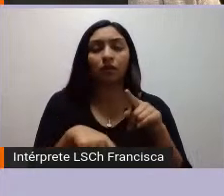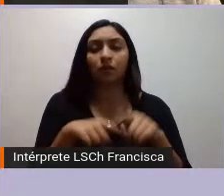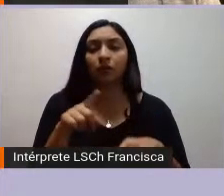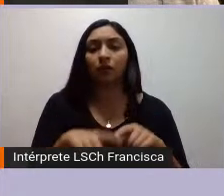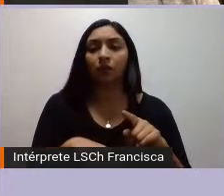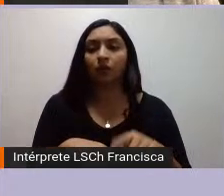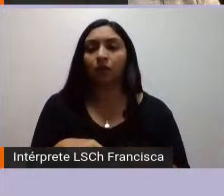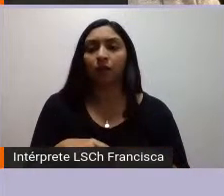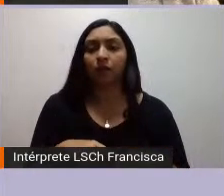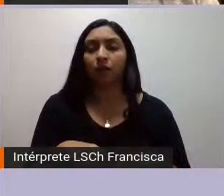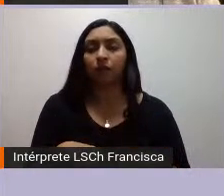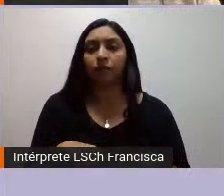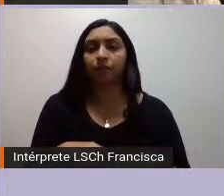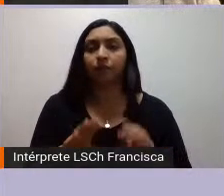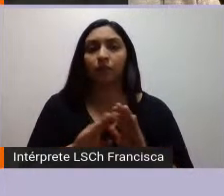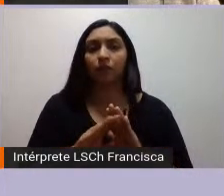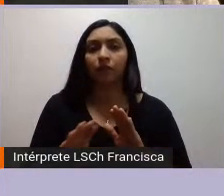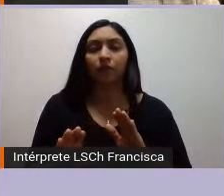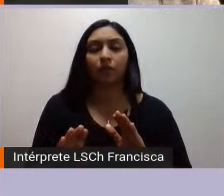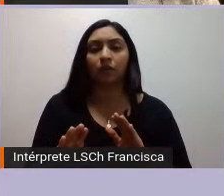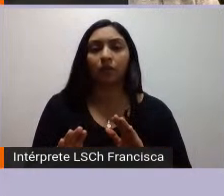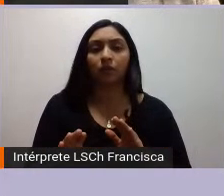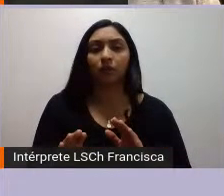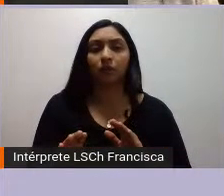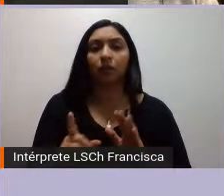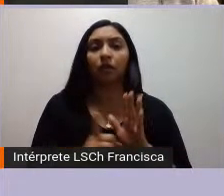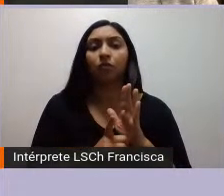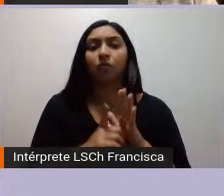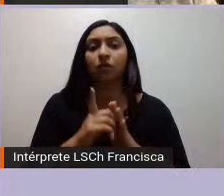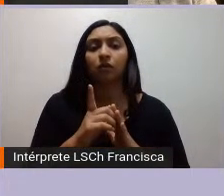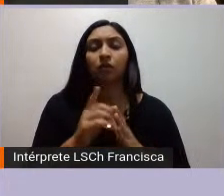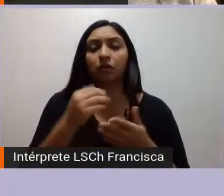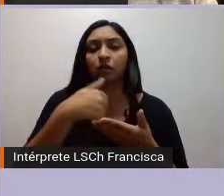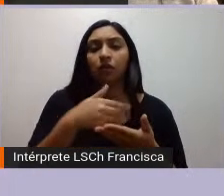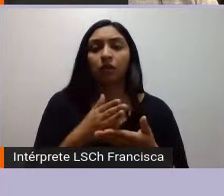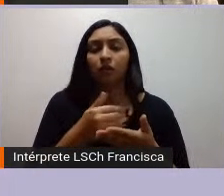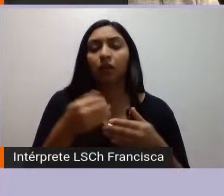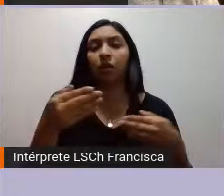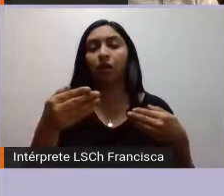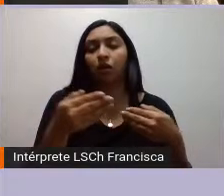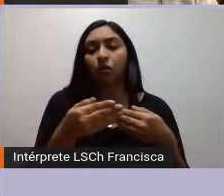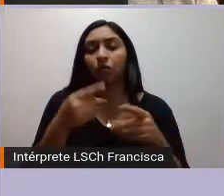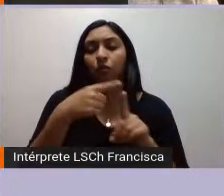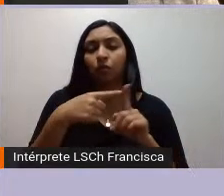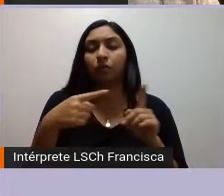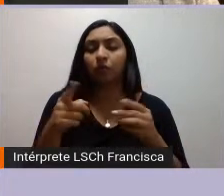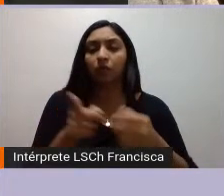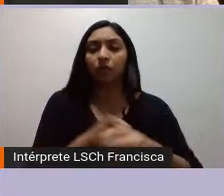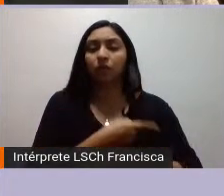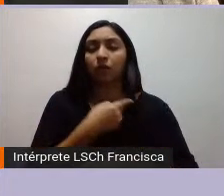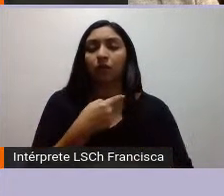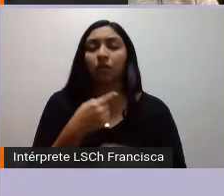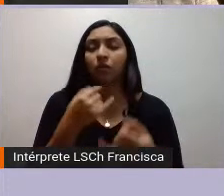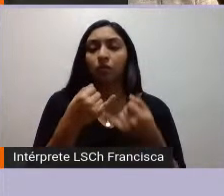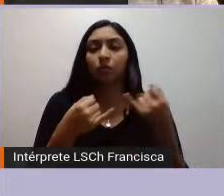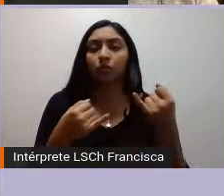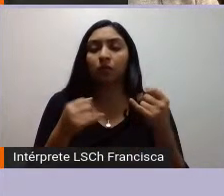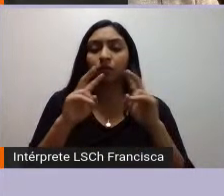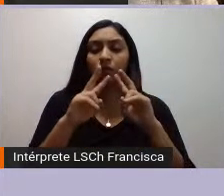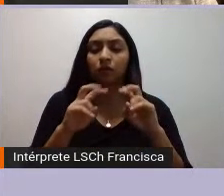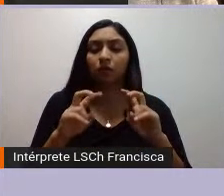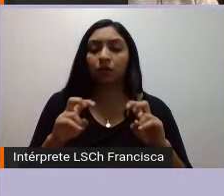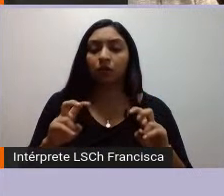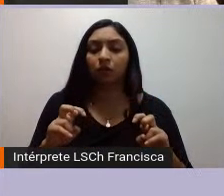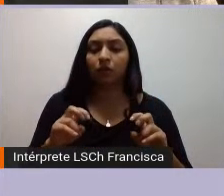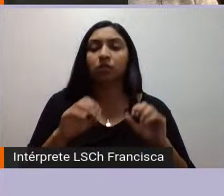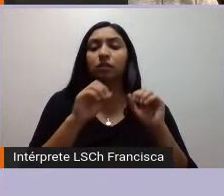evitaría si se logra articular este deseo con un desarrollo estratégico a corto mediano y largo plazo según su análisis a través de la capacitación